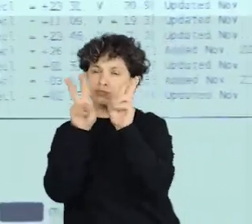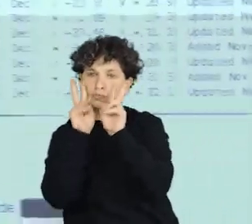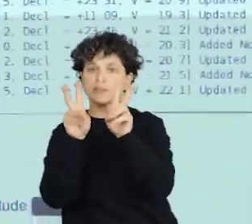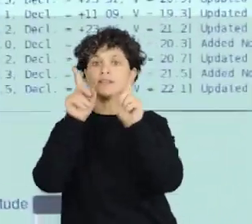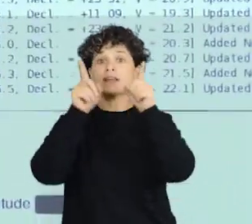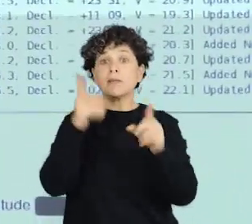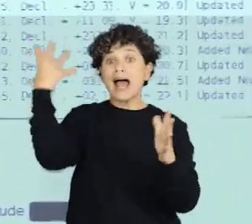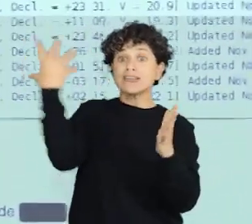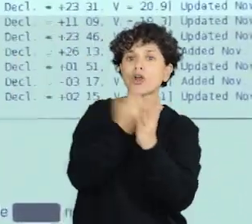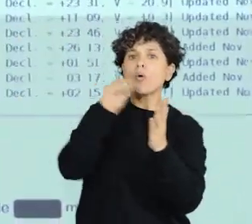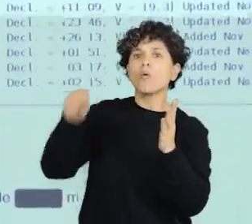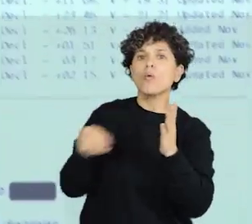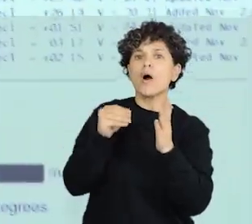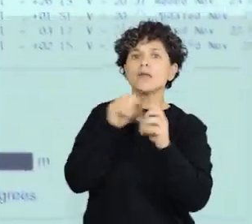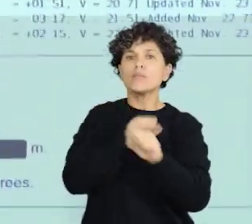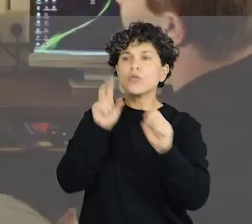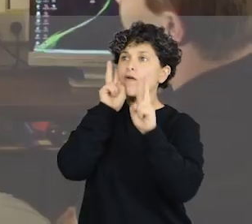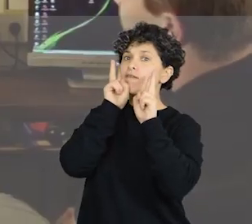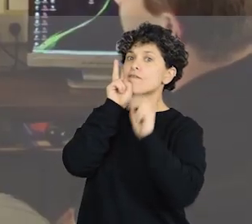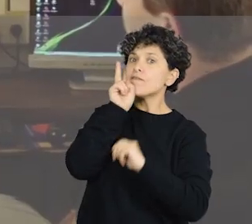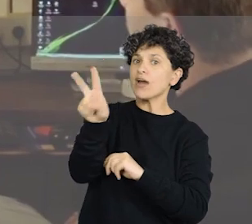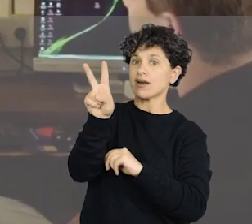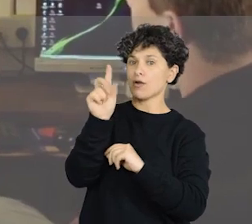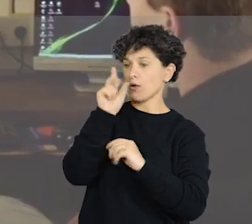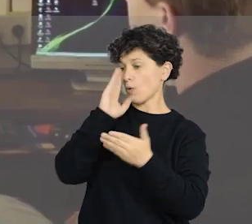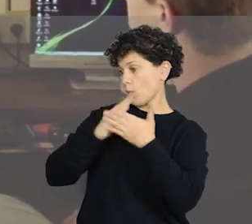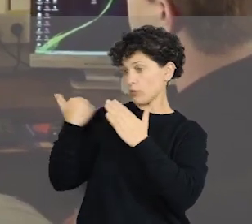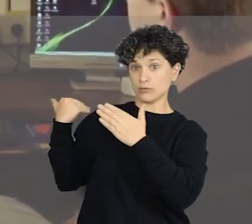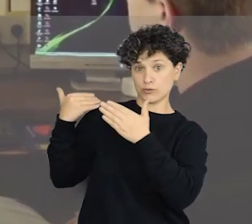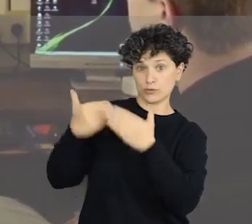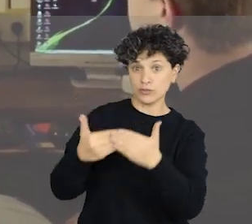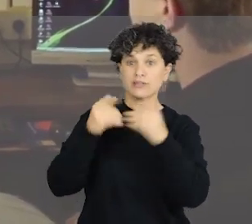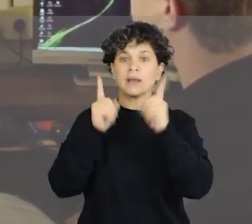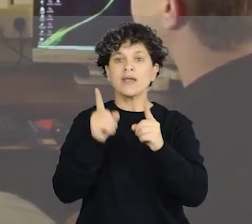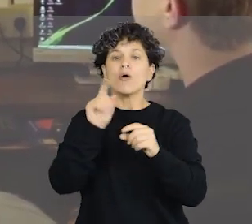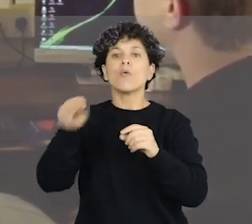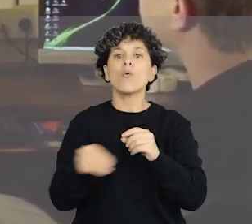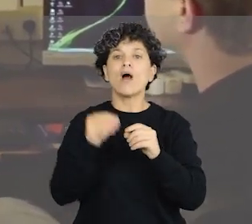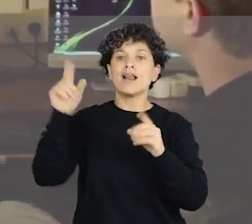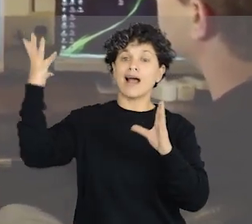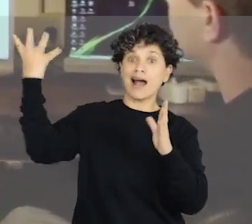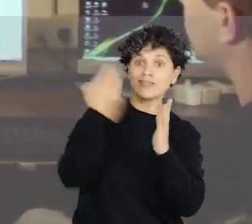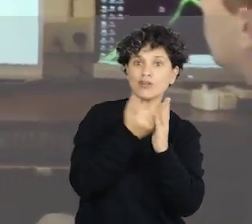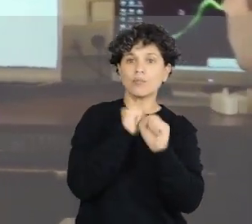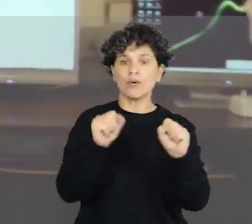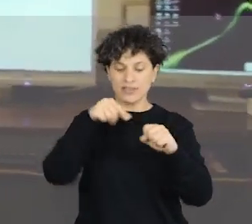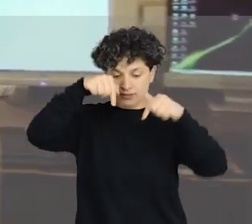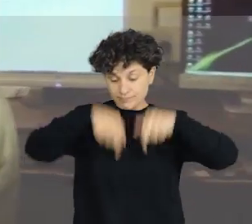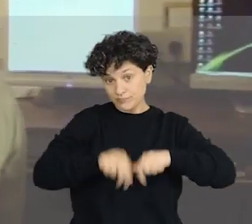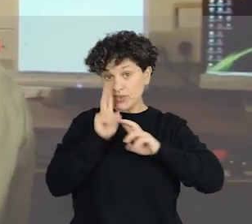podríamos llegar a observar nosotros. Con esos asteroides, por ejemplo, podemos elegir uno de ellos y